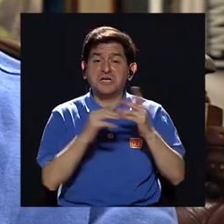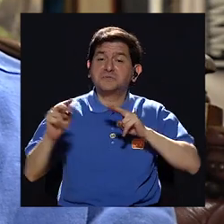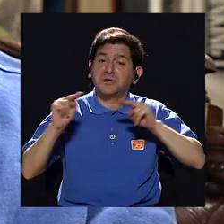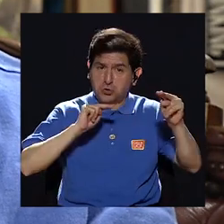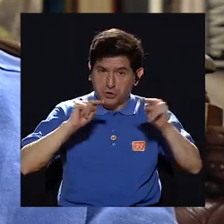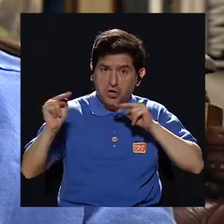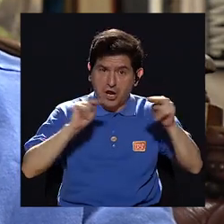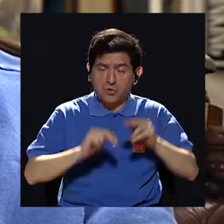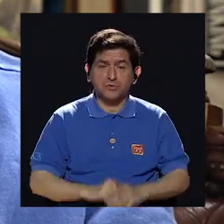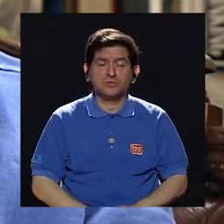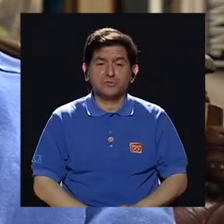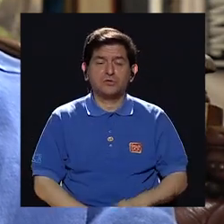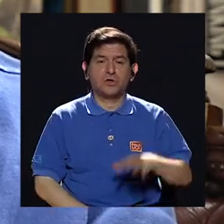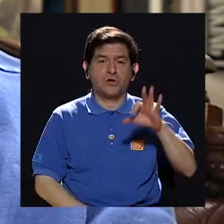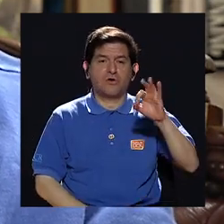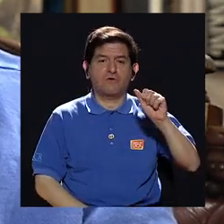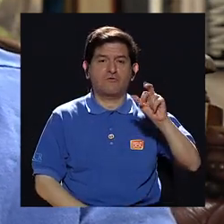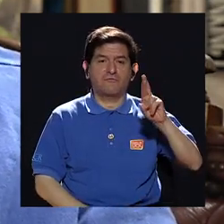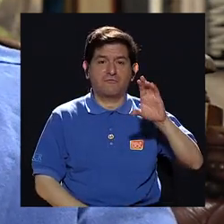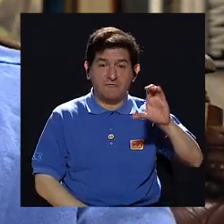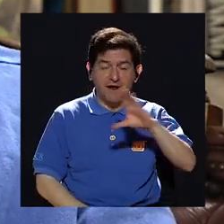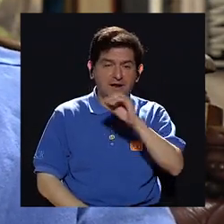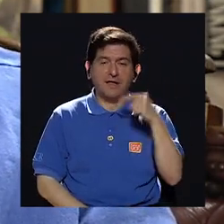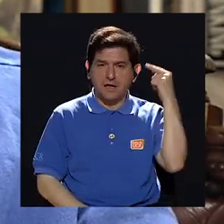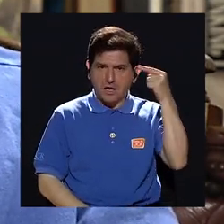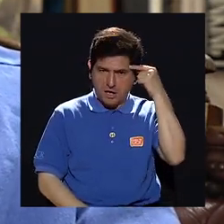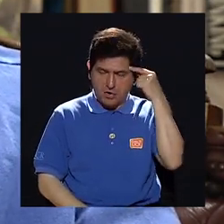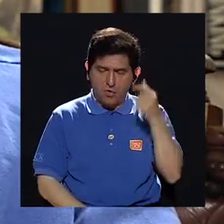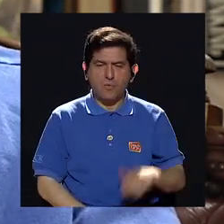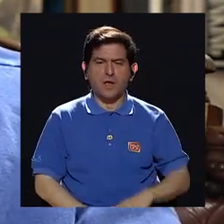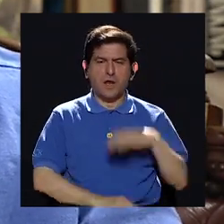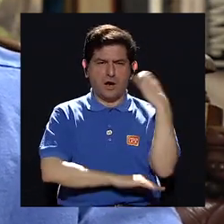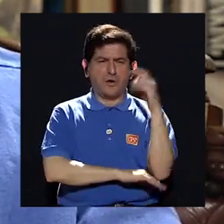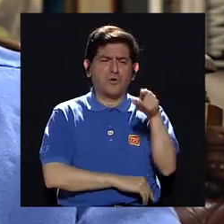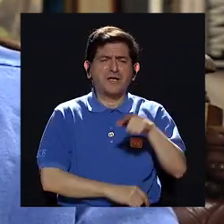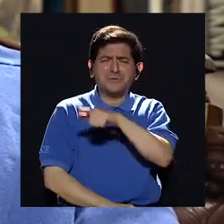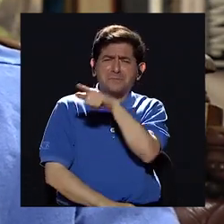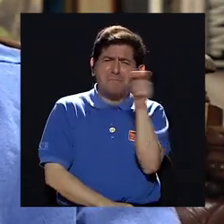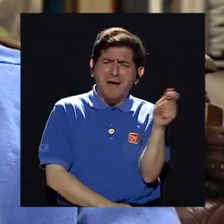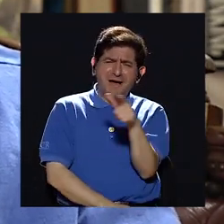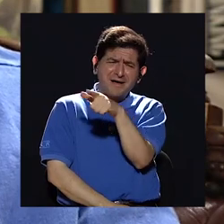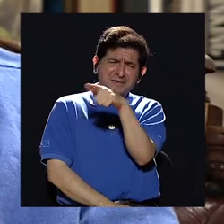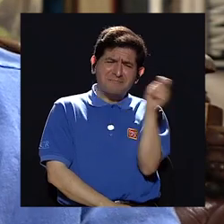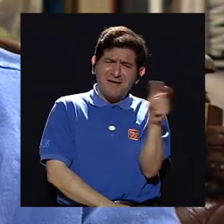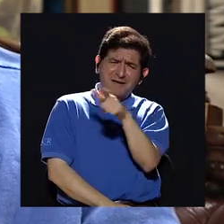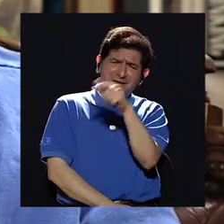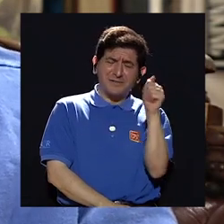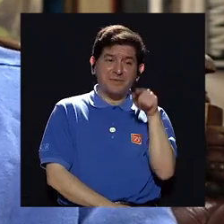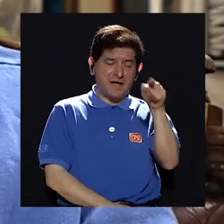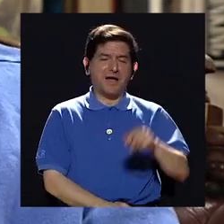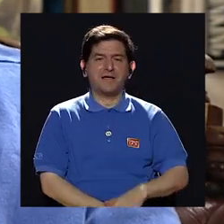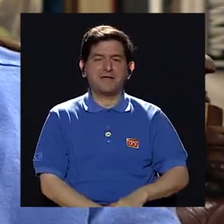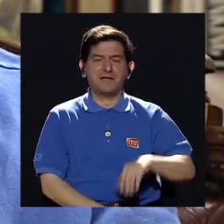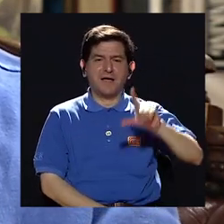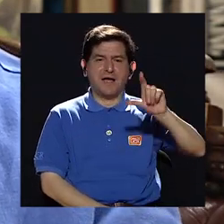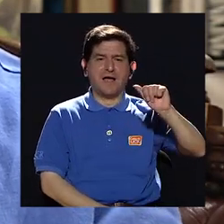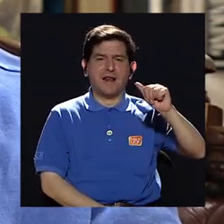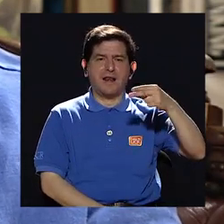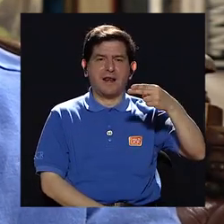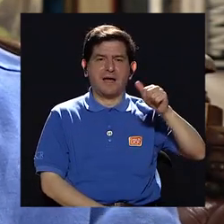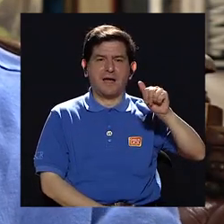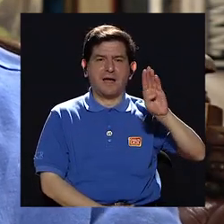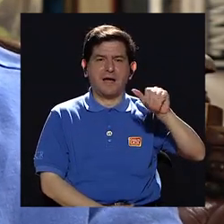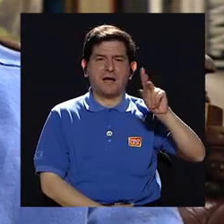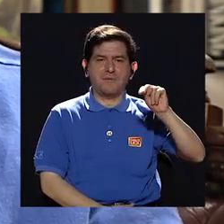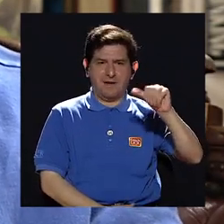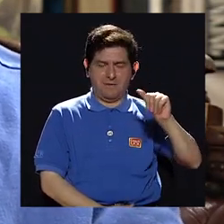negociación de las FARC con el gobierno de Colombia eso duró meses y meses y meses allá en La Habana nosotros